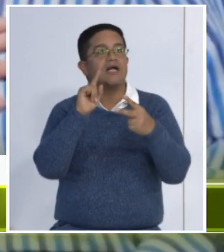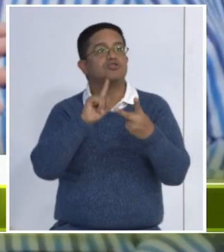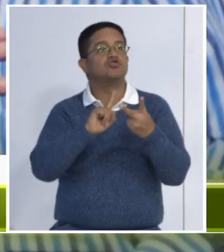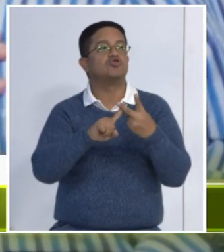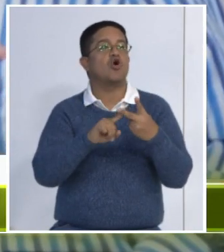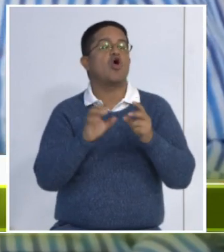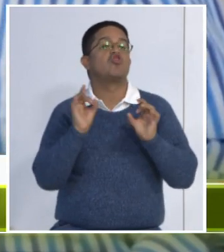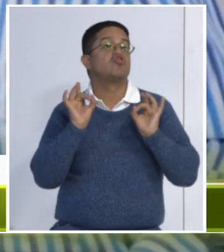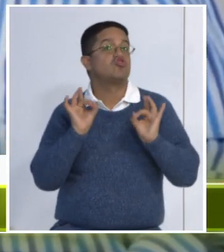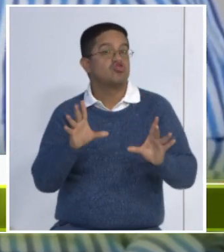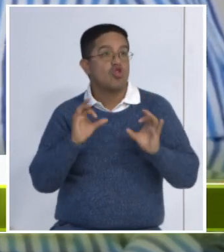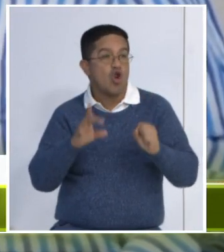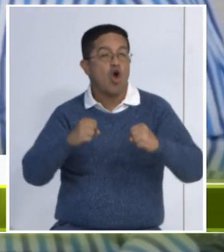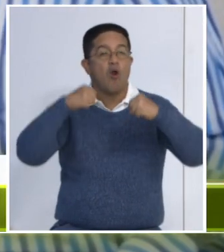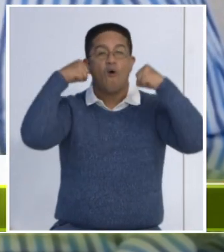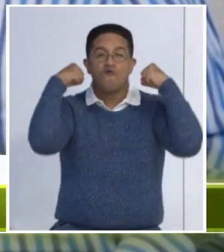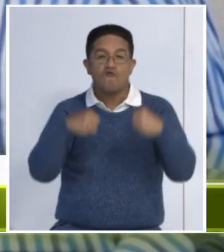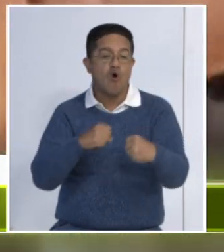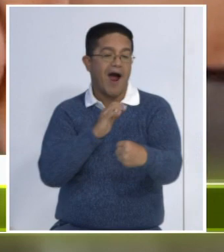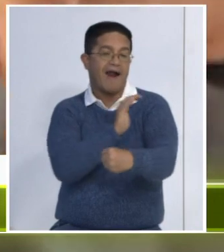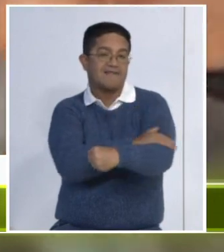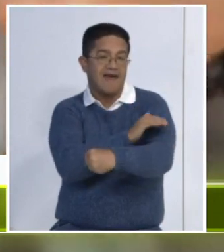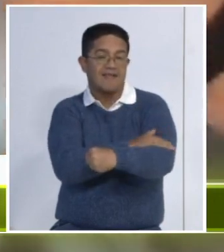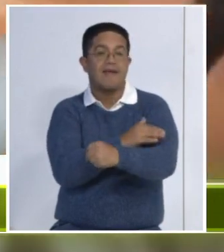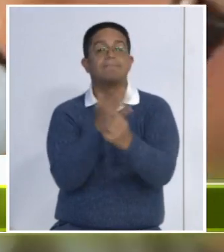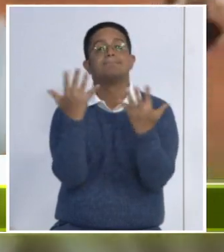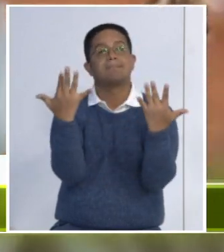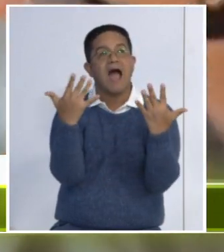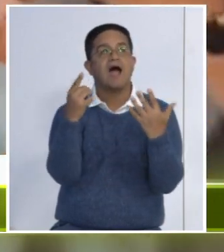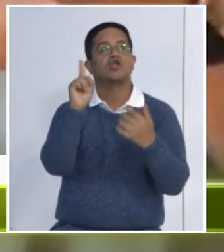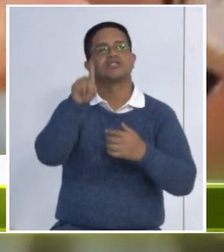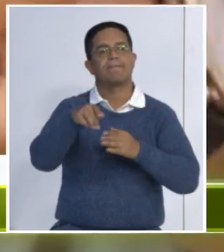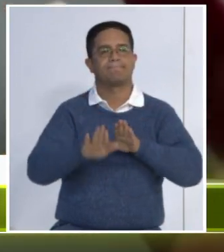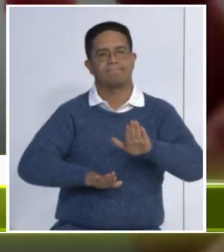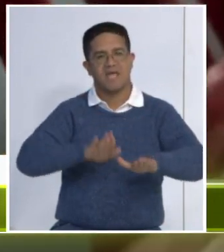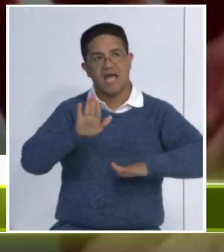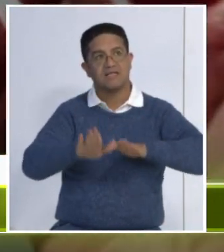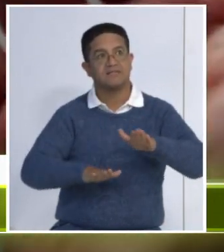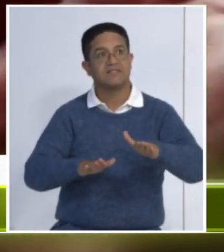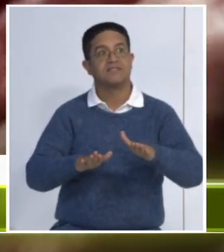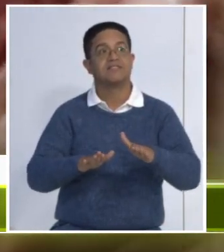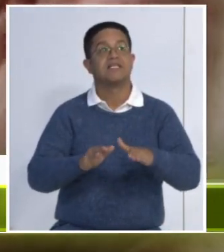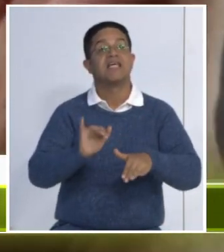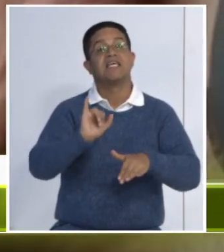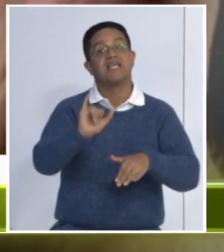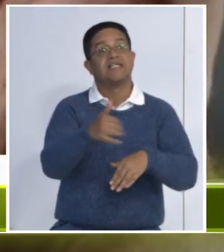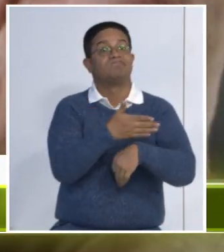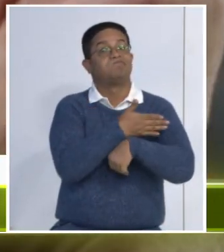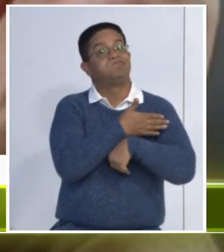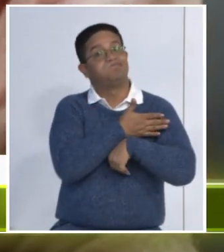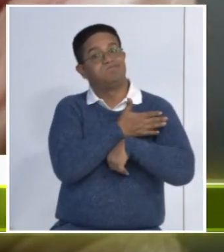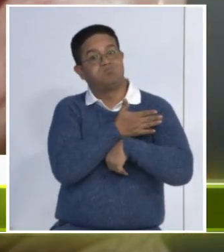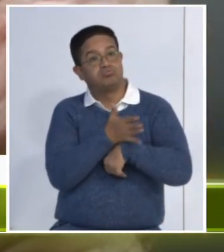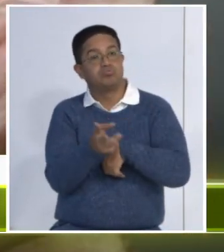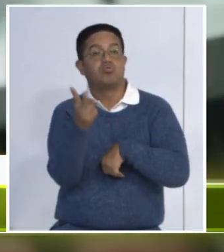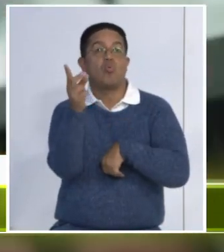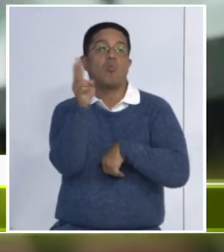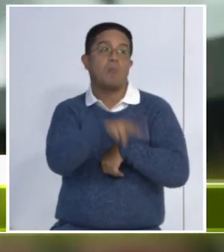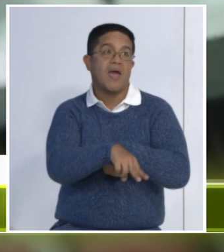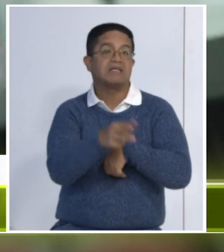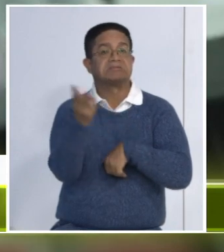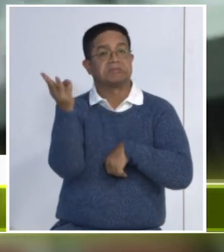y dolores intensos en las articulaciones de las manos y los pies, que puede postergarse incluso después de la recuperación.